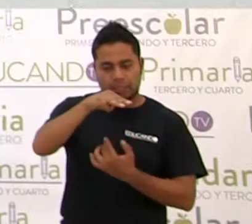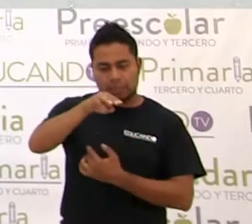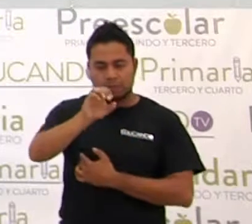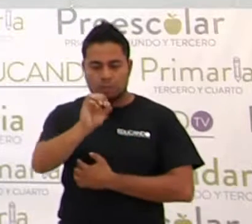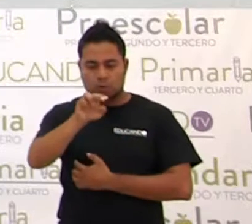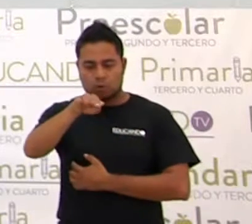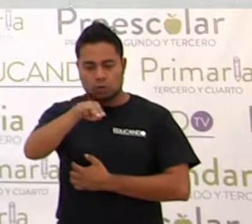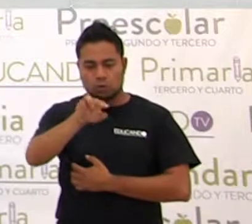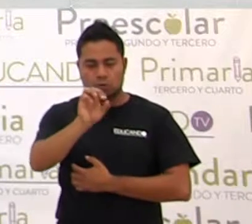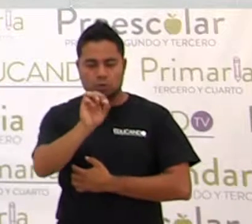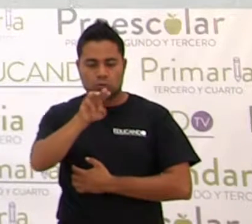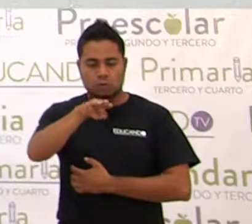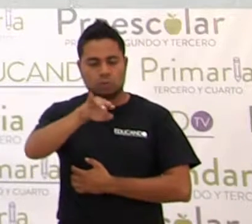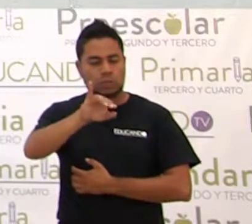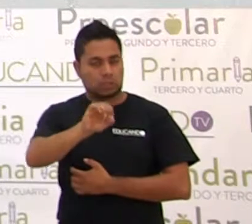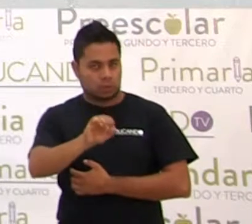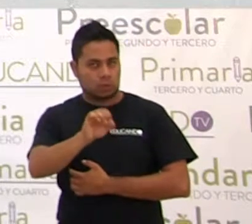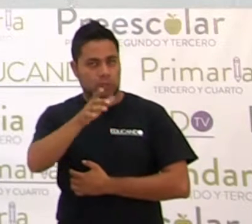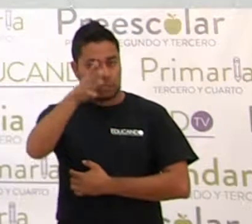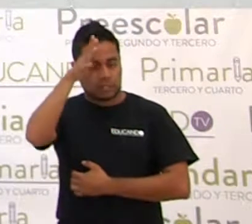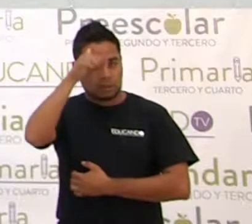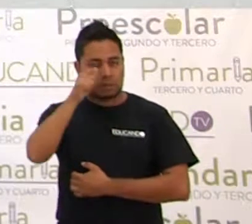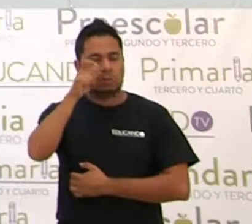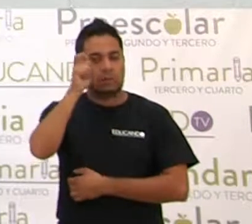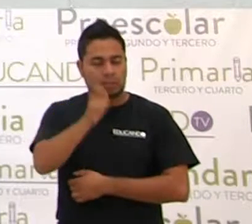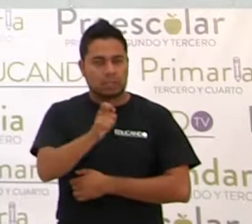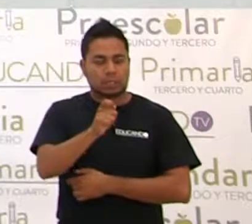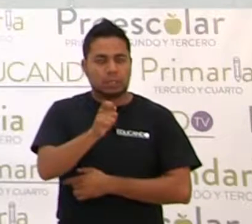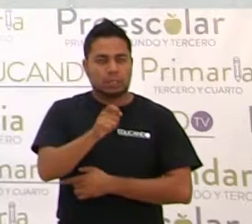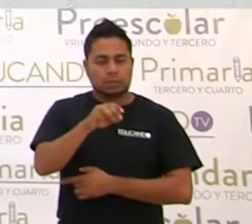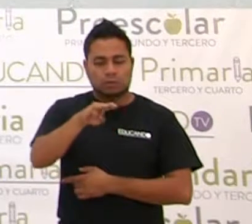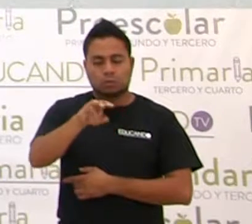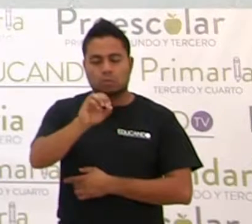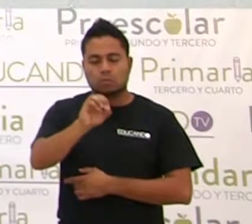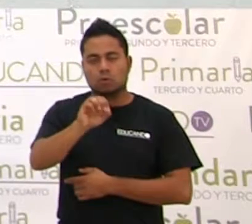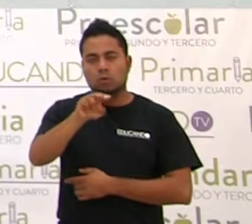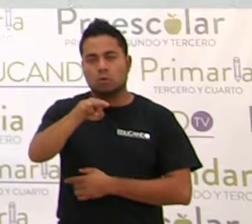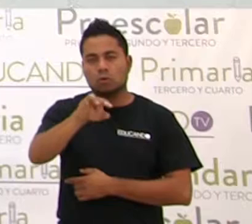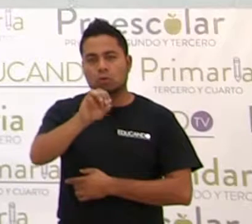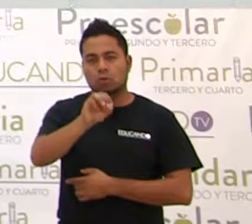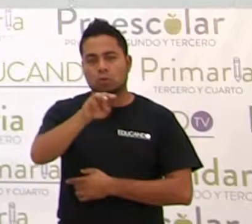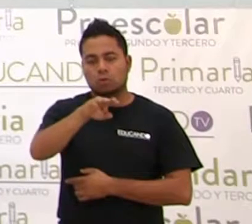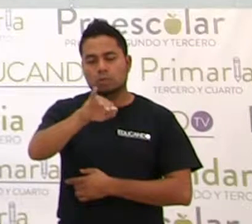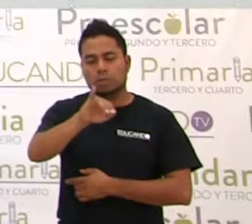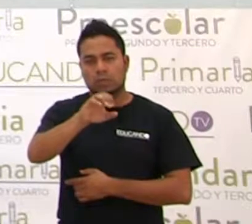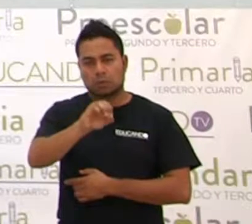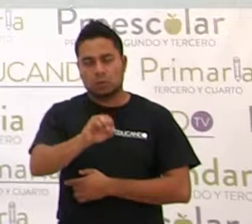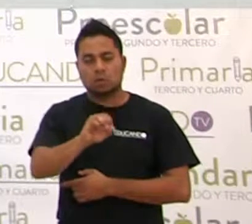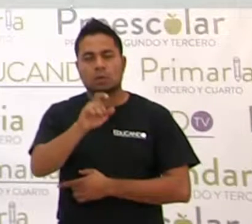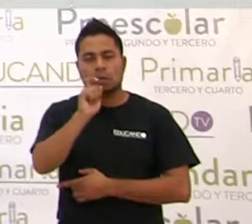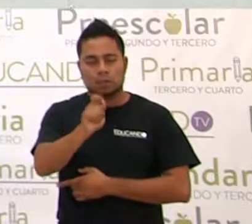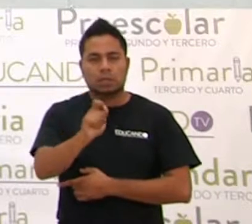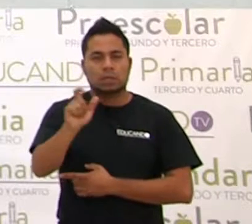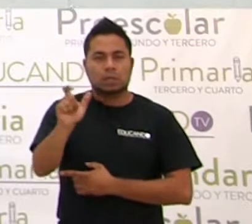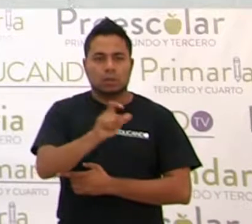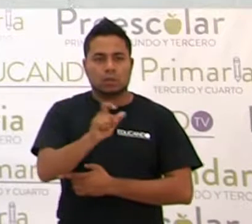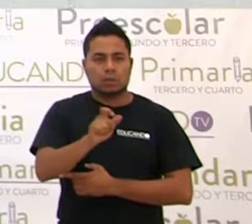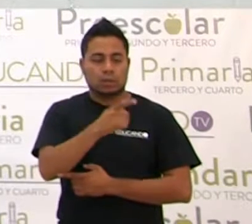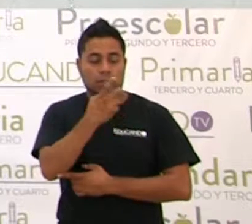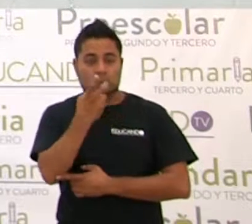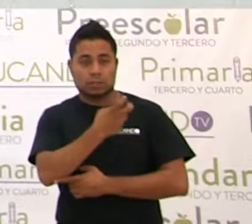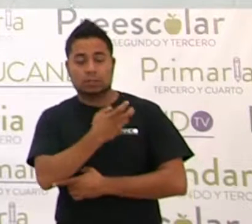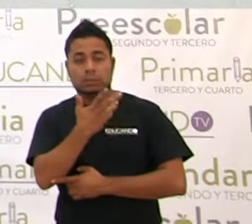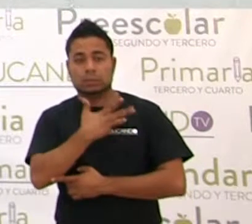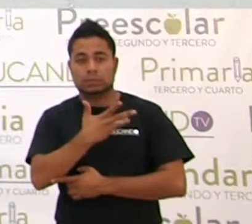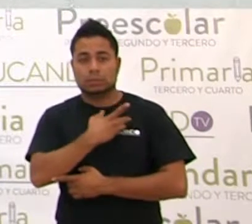Recordemos que monomio es cuando una expresión algebraica